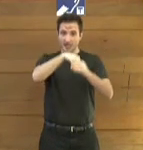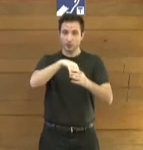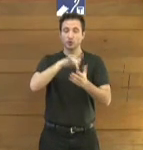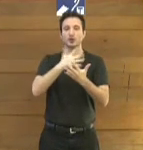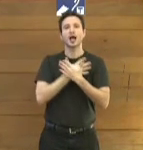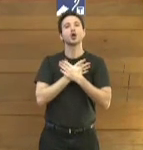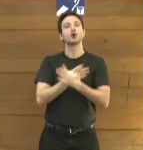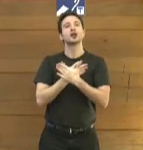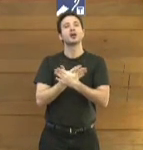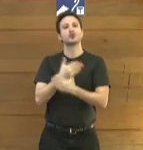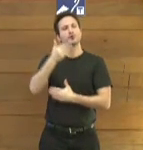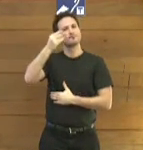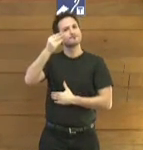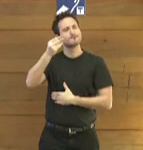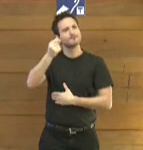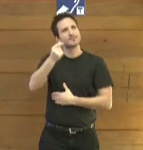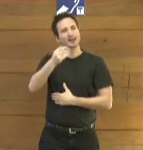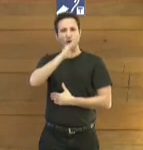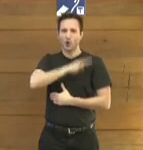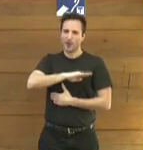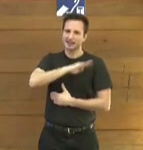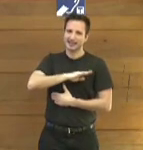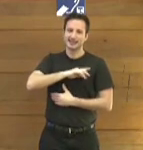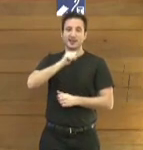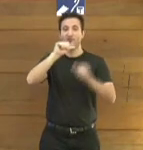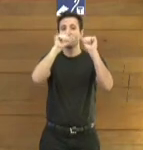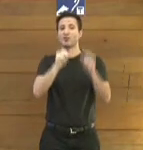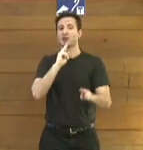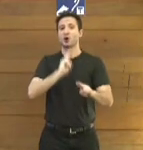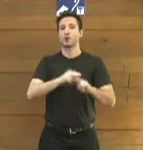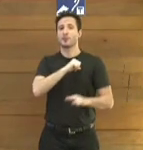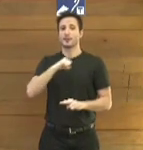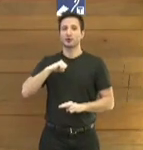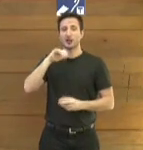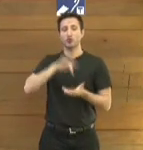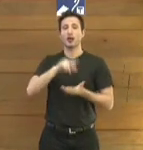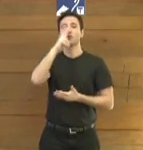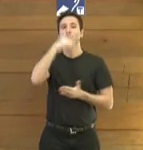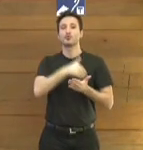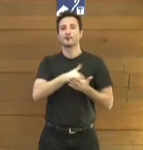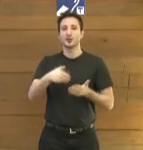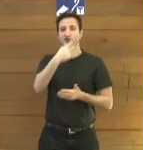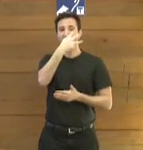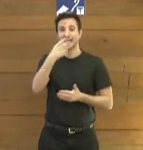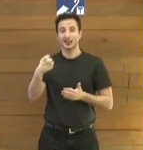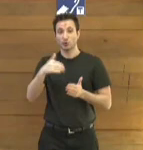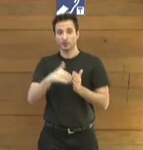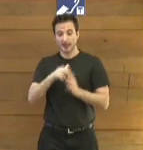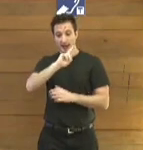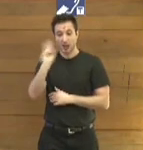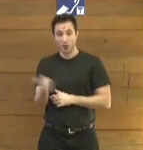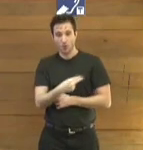una importante cantidad de dinero a título personal, que suma más de 2.300.000 euros a la Cruz Roja,